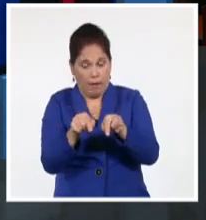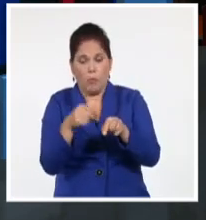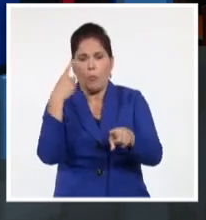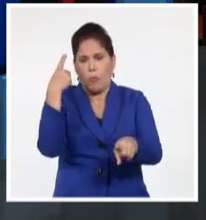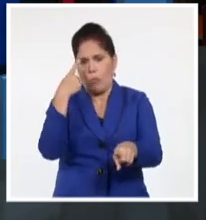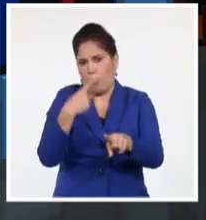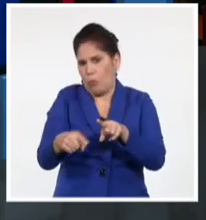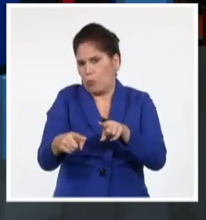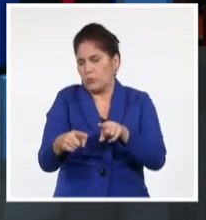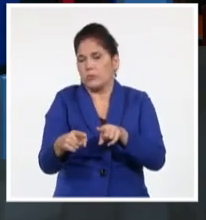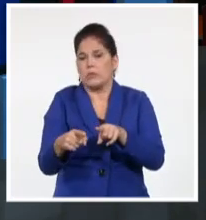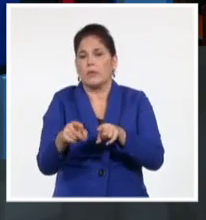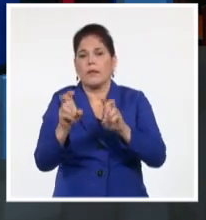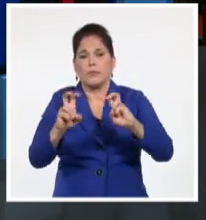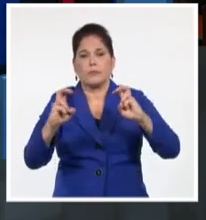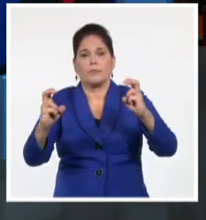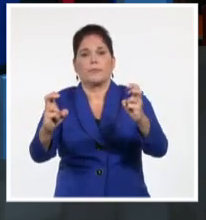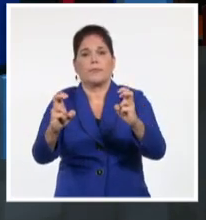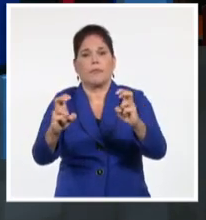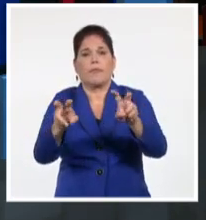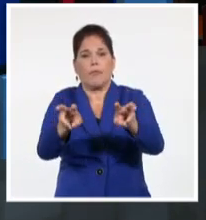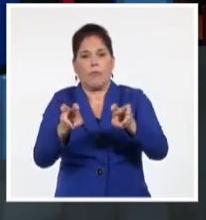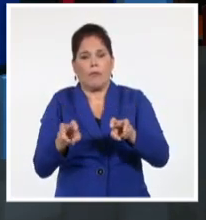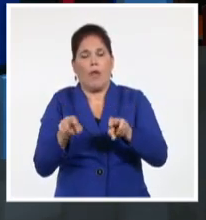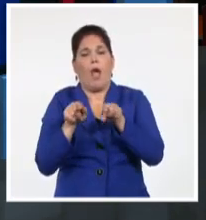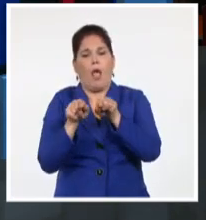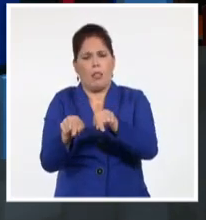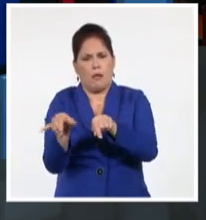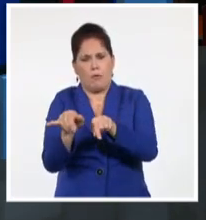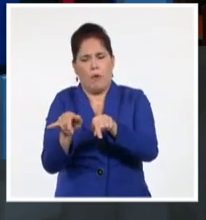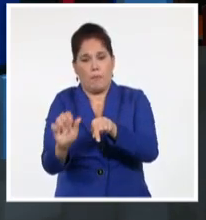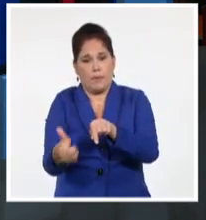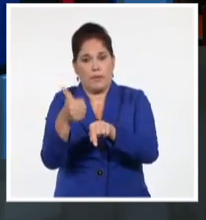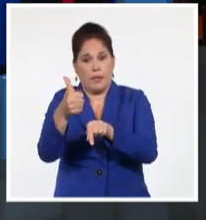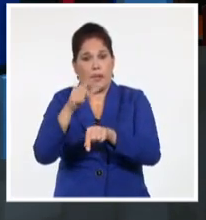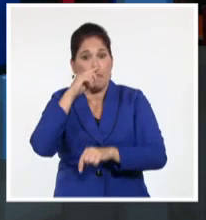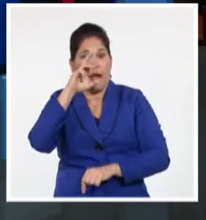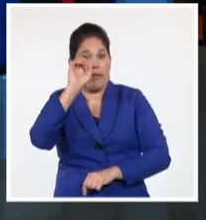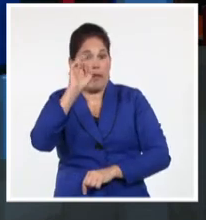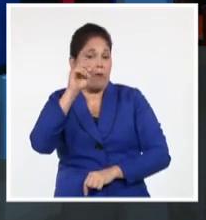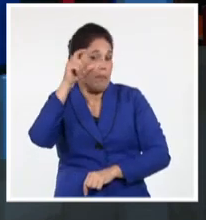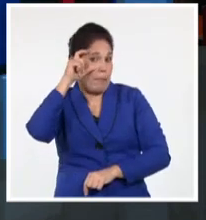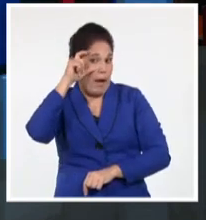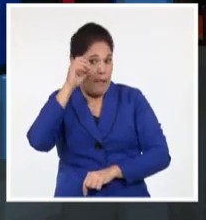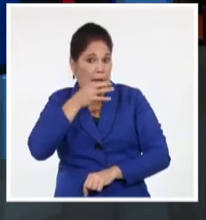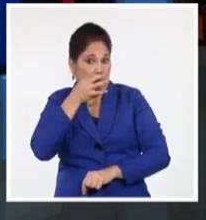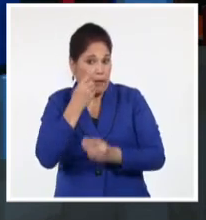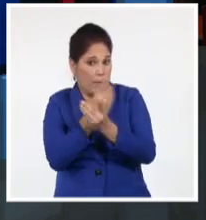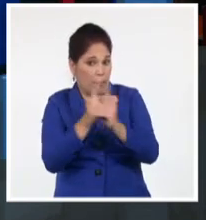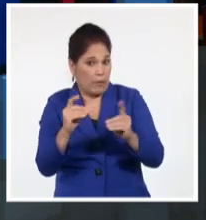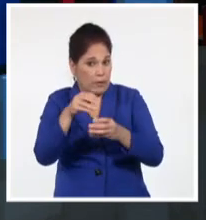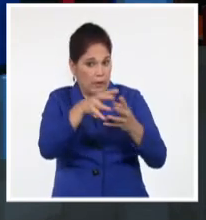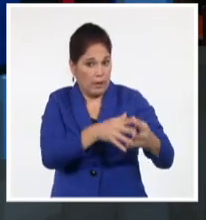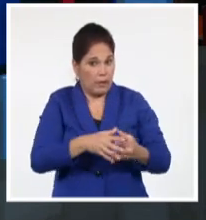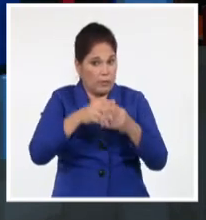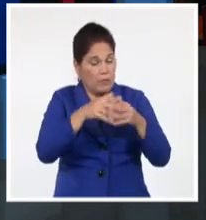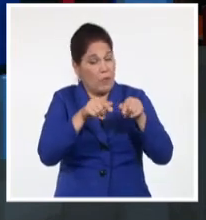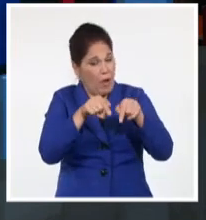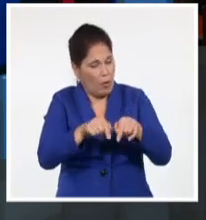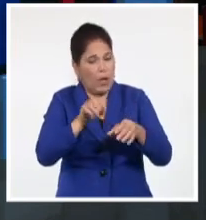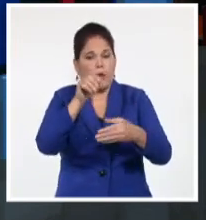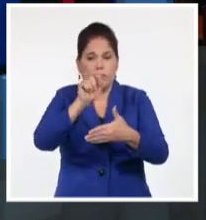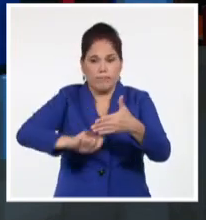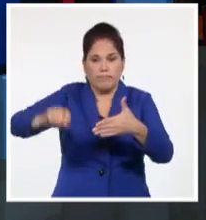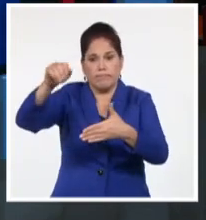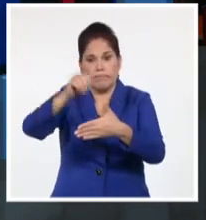como todos los asientos de la Cámara de Representantes. El presidente Joe Biden afirma que la democracia estadounidense se decide en estos comicios.